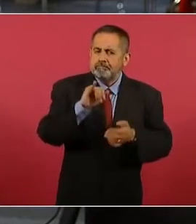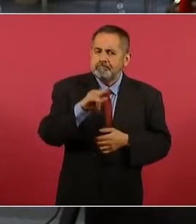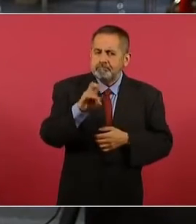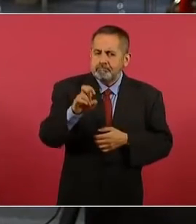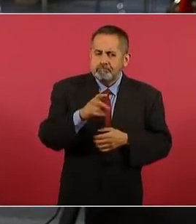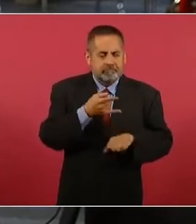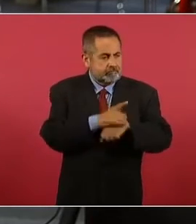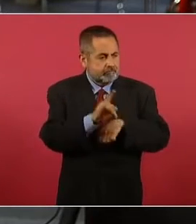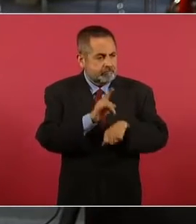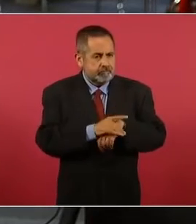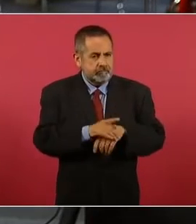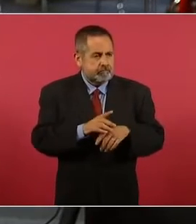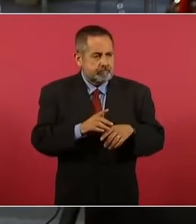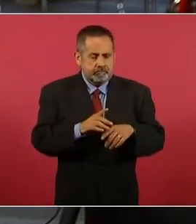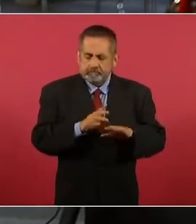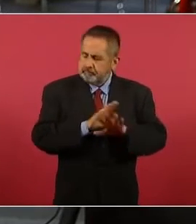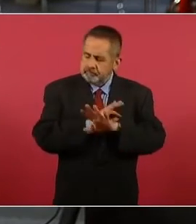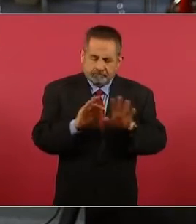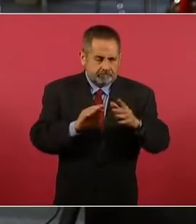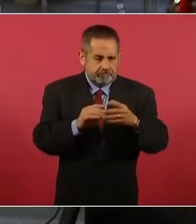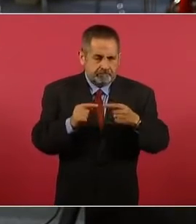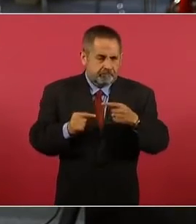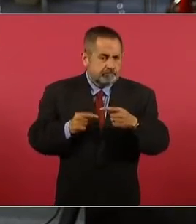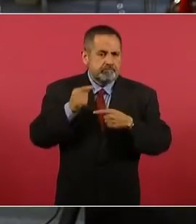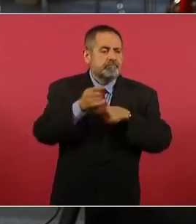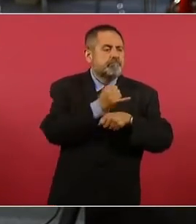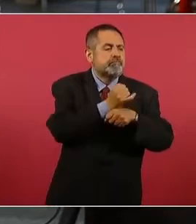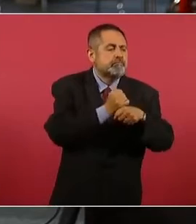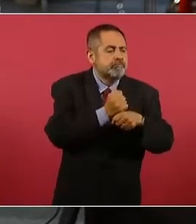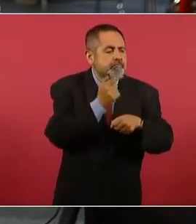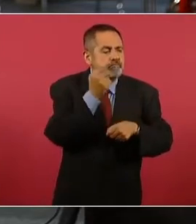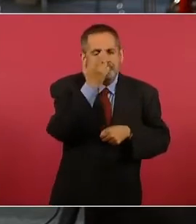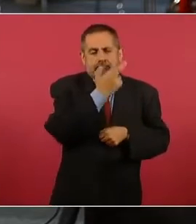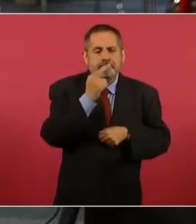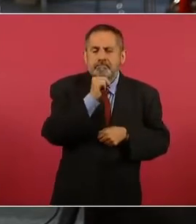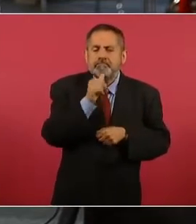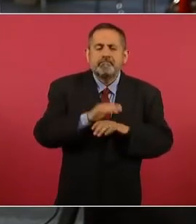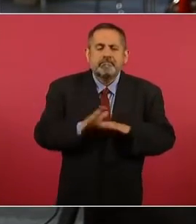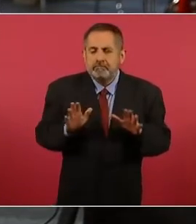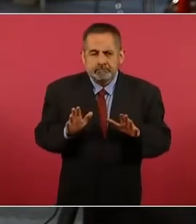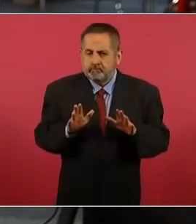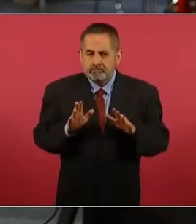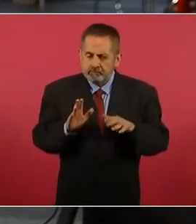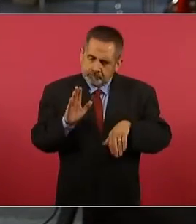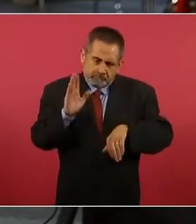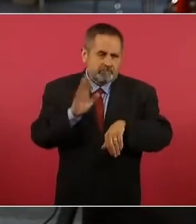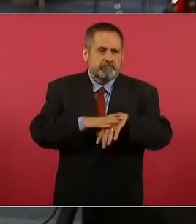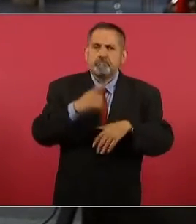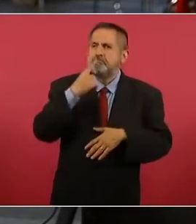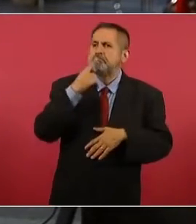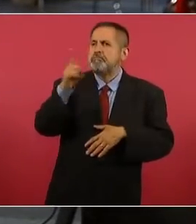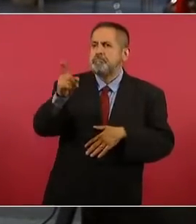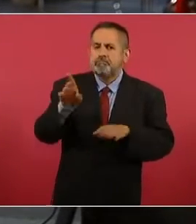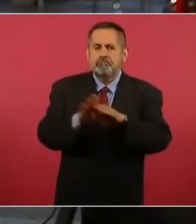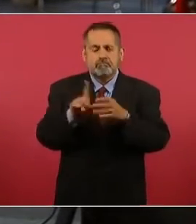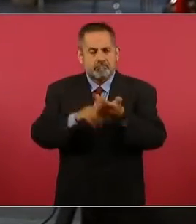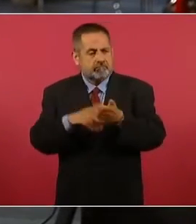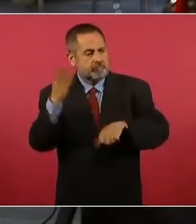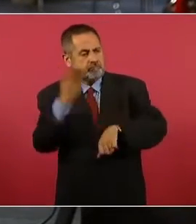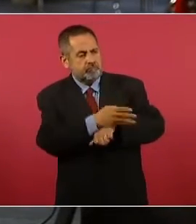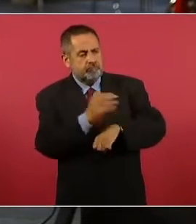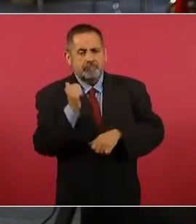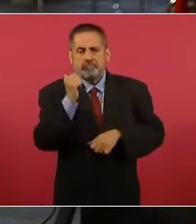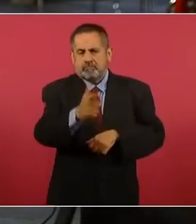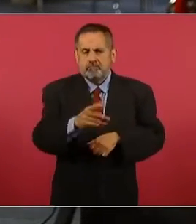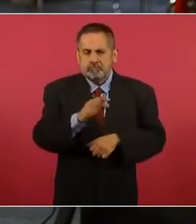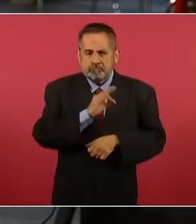manera de escalar este caso más allá de una auditoría, escalarlo más allá de lo administrativo a lo penal, si pudiera